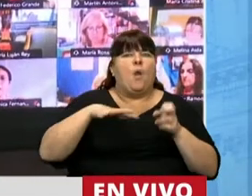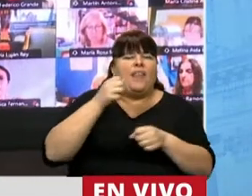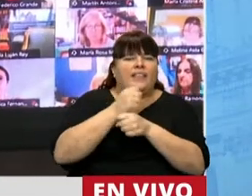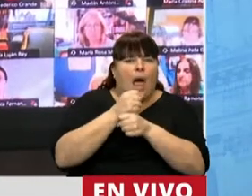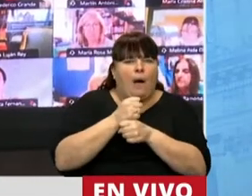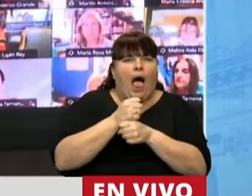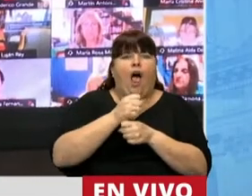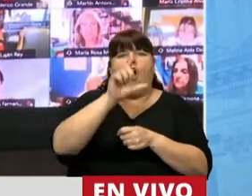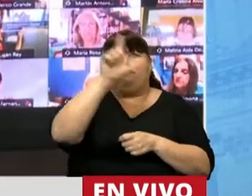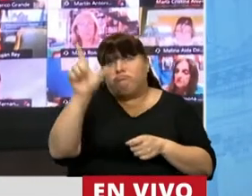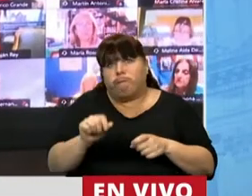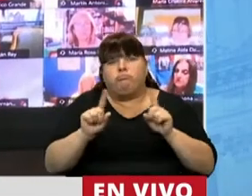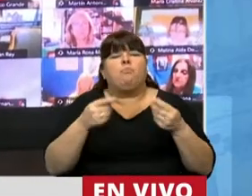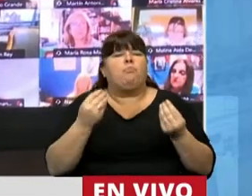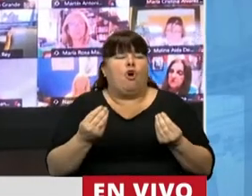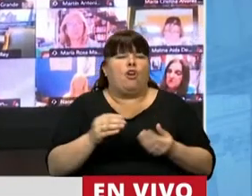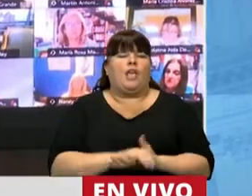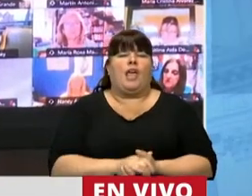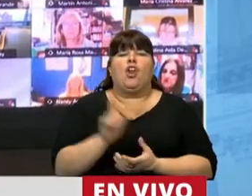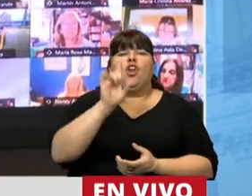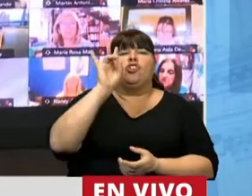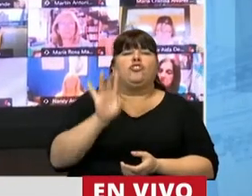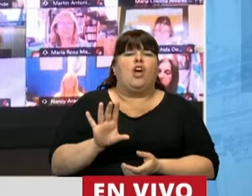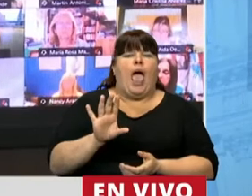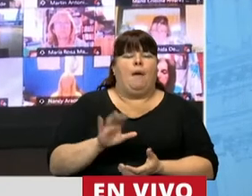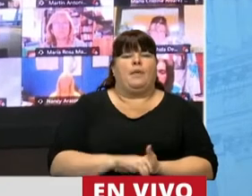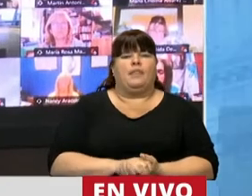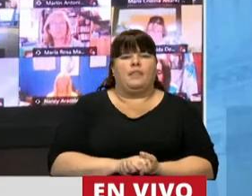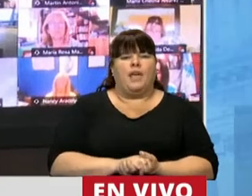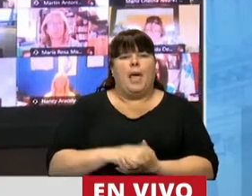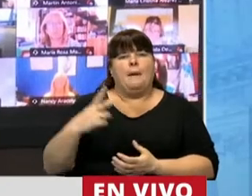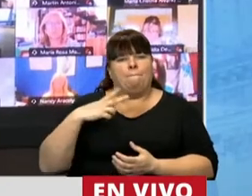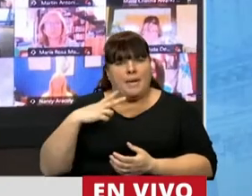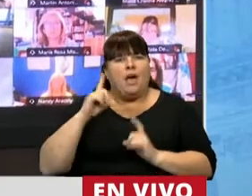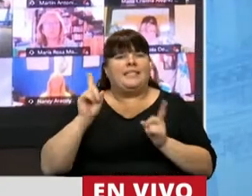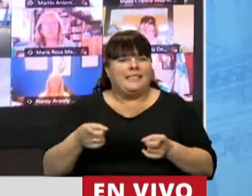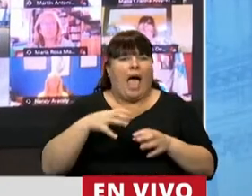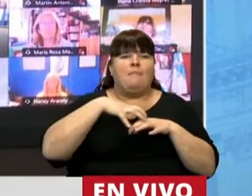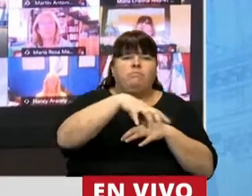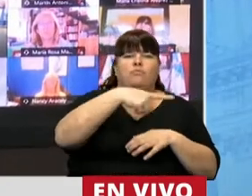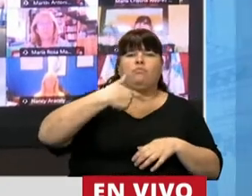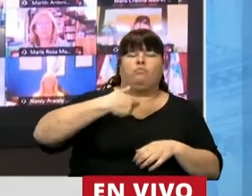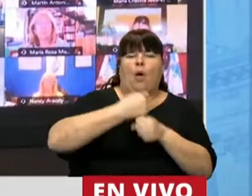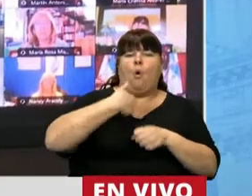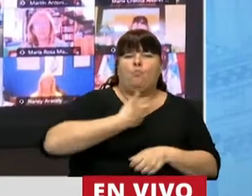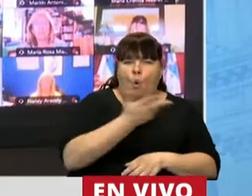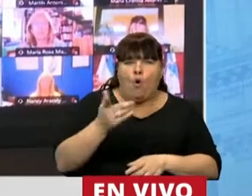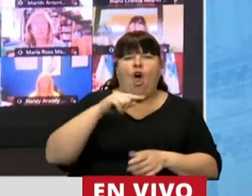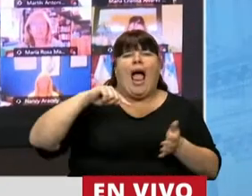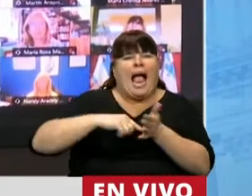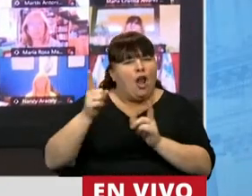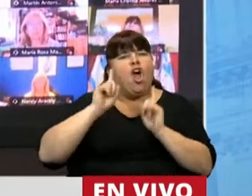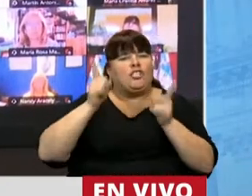y geográfico, podríamos decir, porque abarca no solamente al sector privado, sino también al sector público y no solamente a las zonas